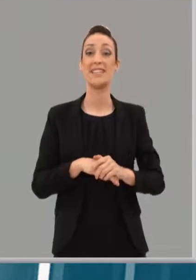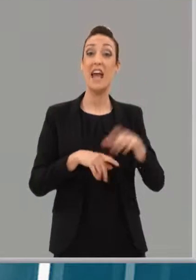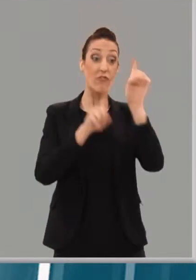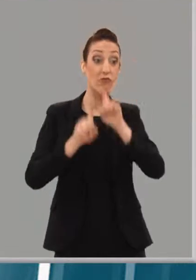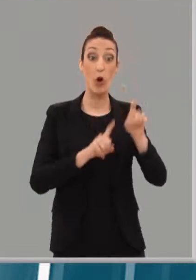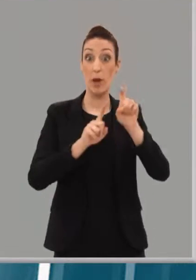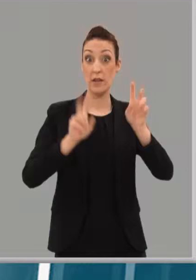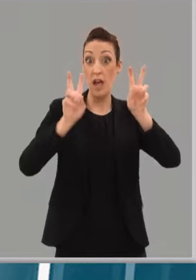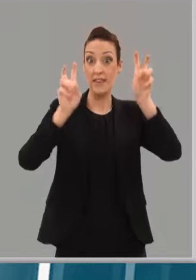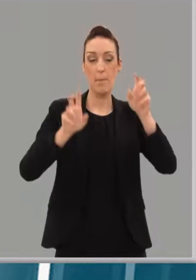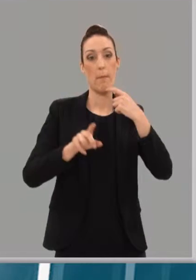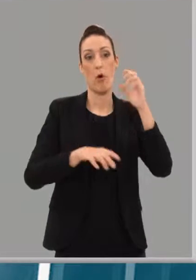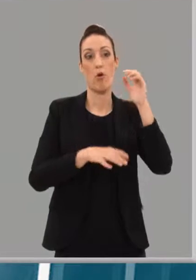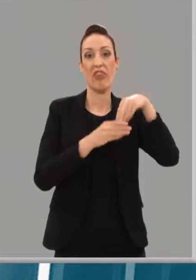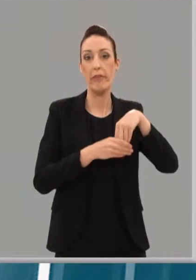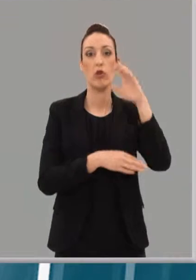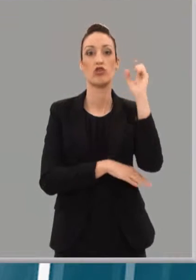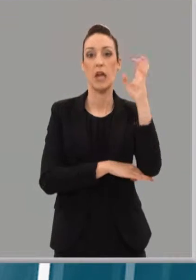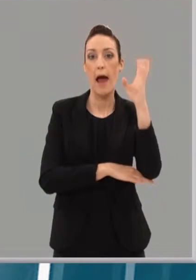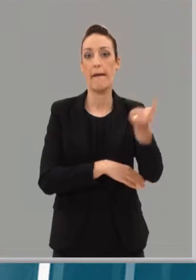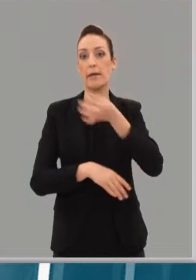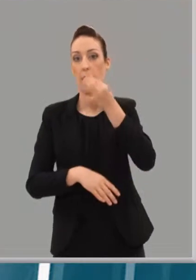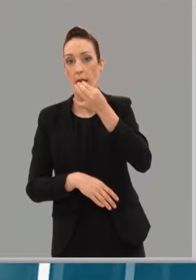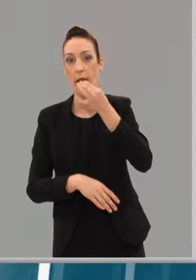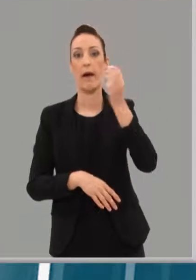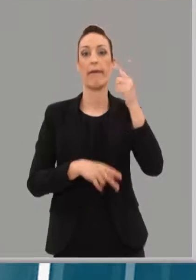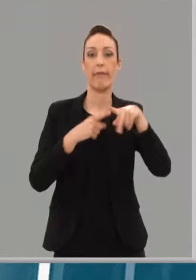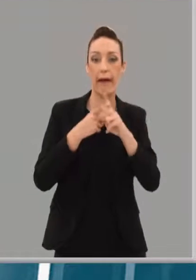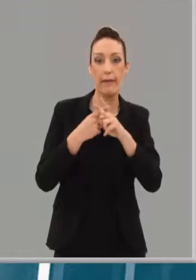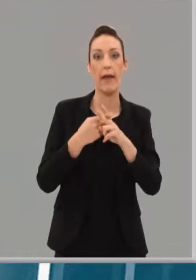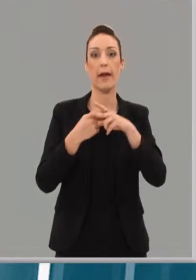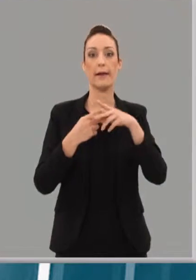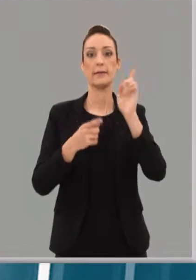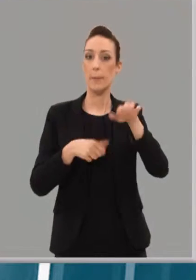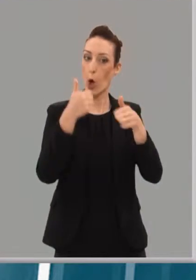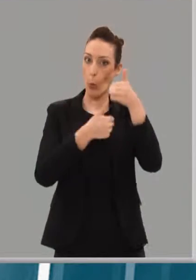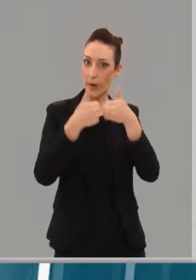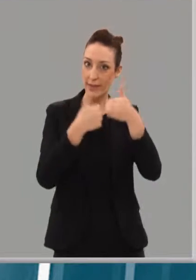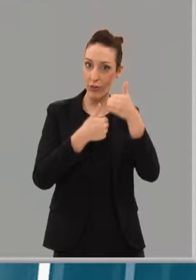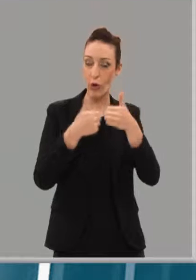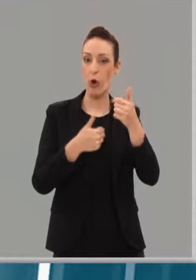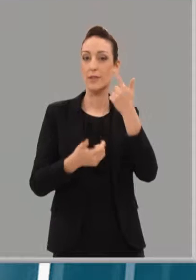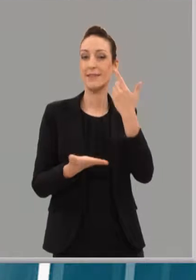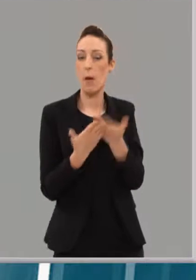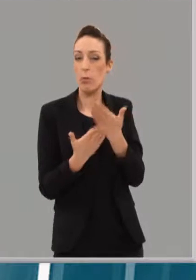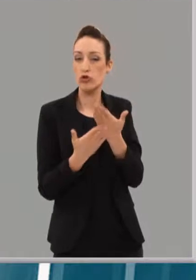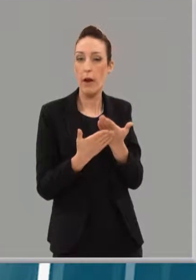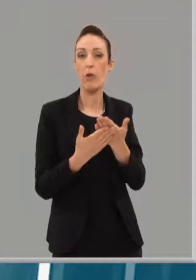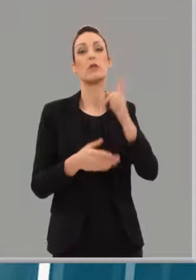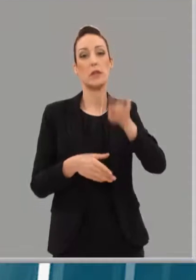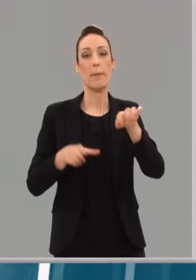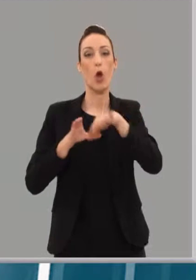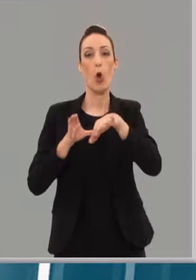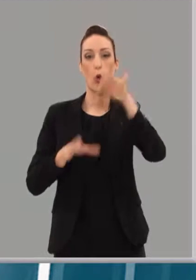cabo charlas, conferencias, jornadas, talleres, competiciones, demostraciones, concursos